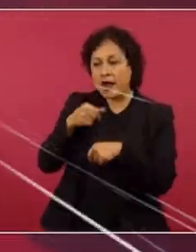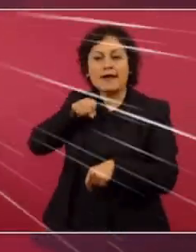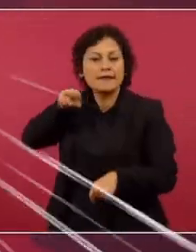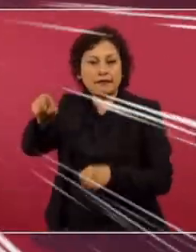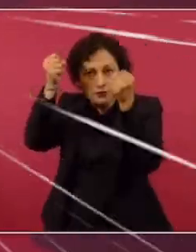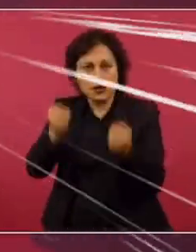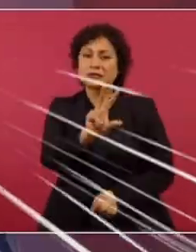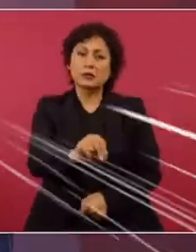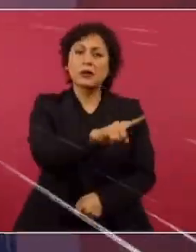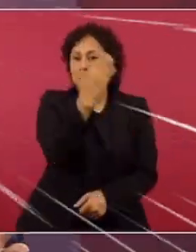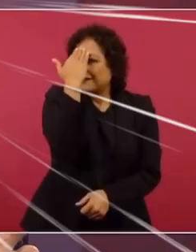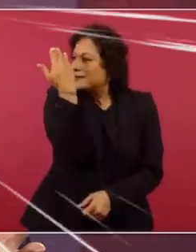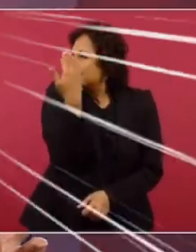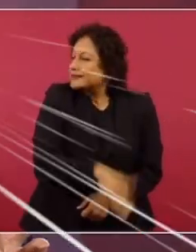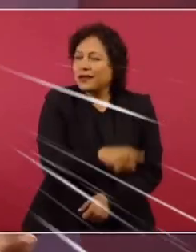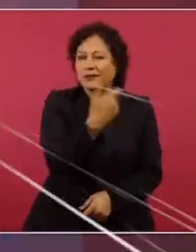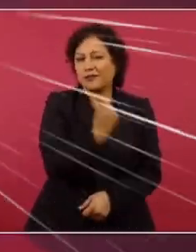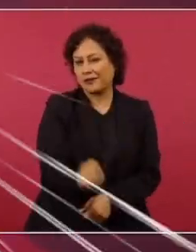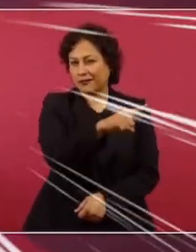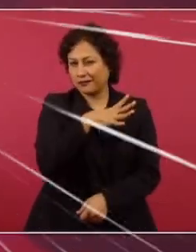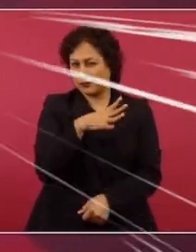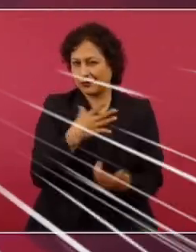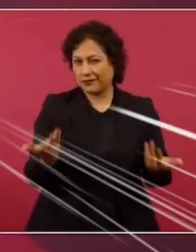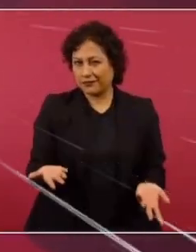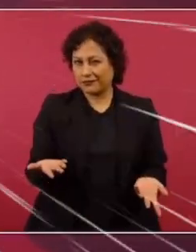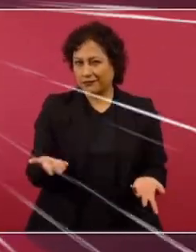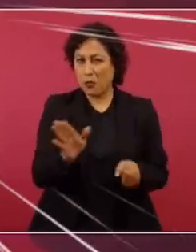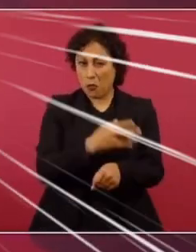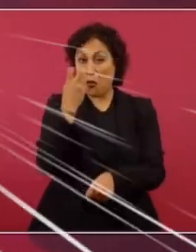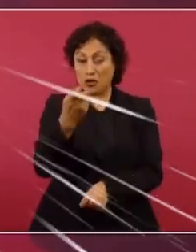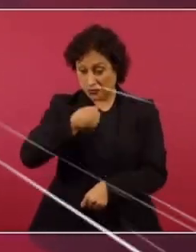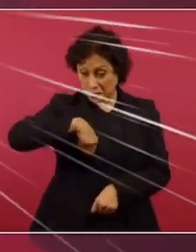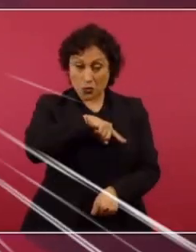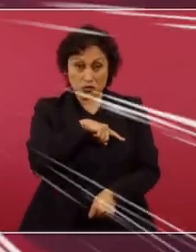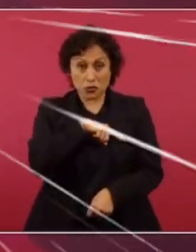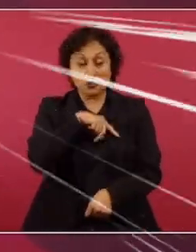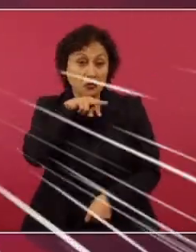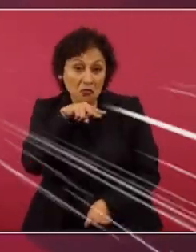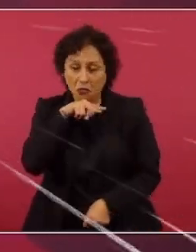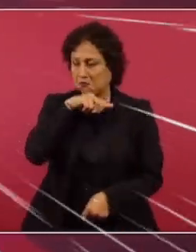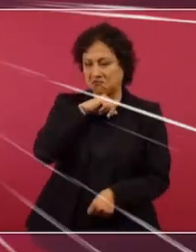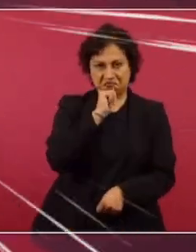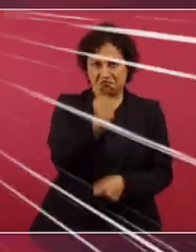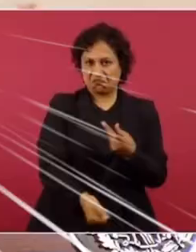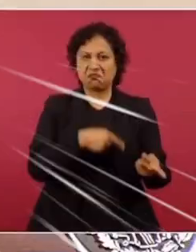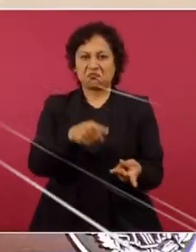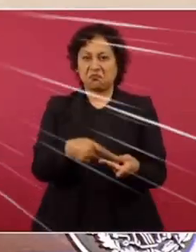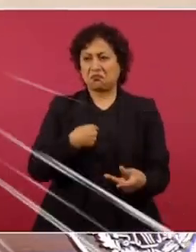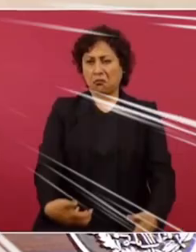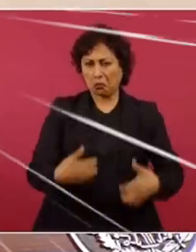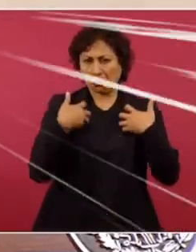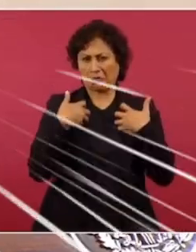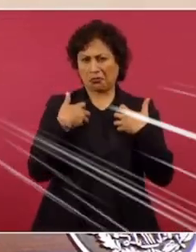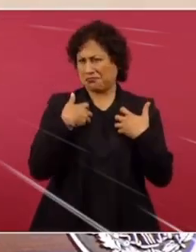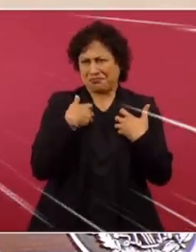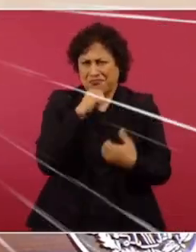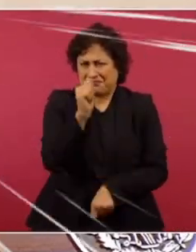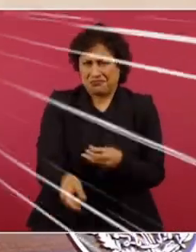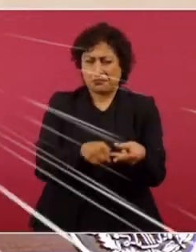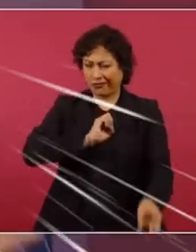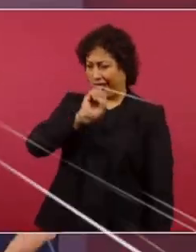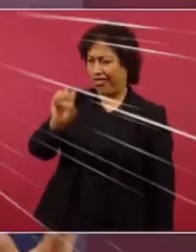pueblo es tonto. Entonces, ¿para qué preocuparnos? ¿O para qué enojarnos? ¿Para qué irritarnos? ¿Para qué odiar? No.